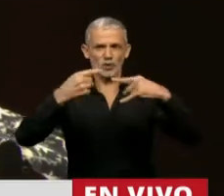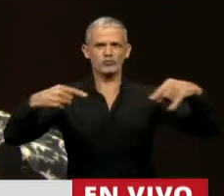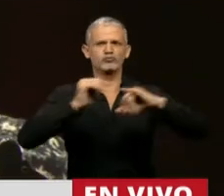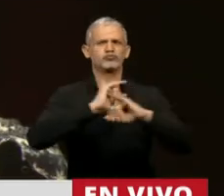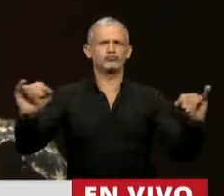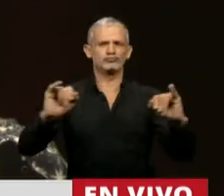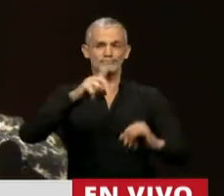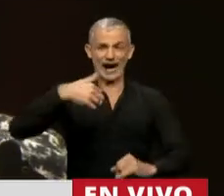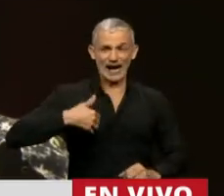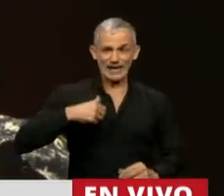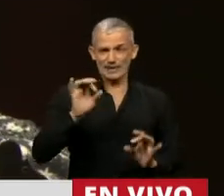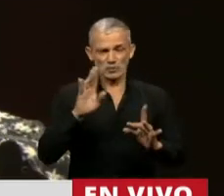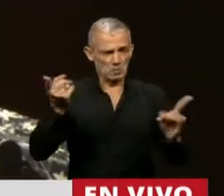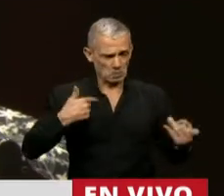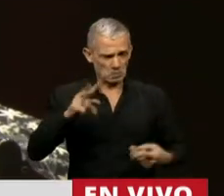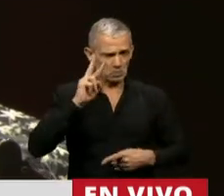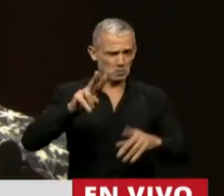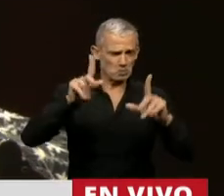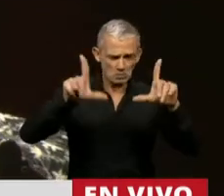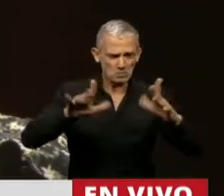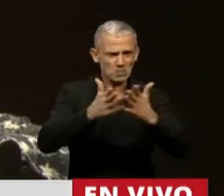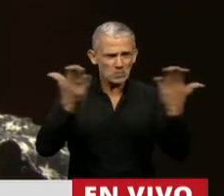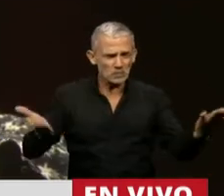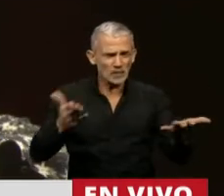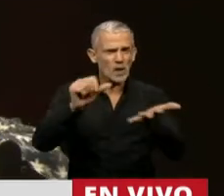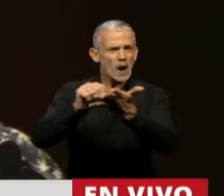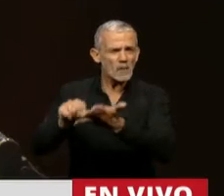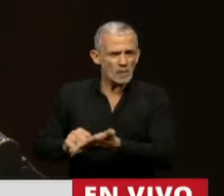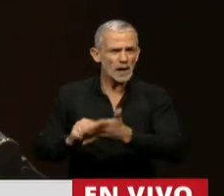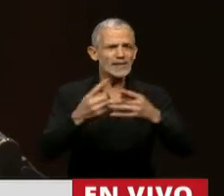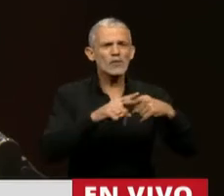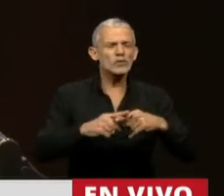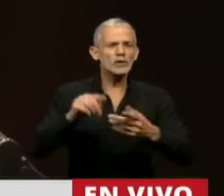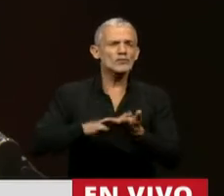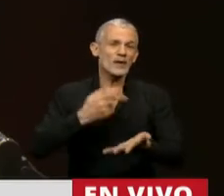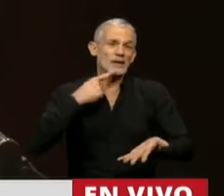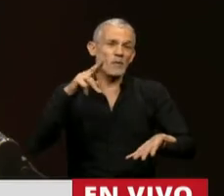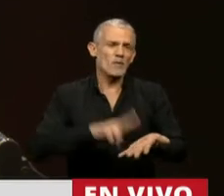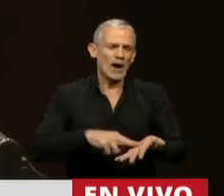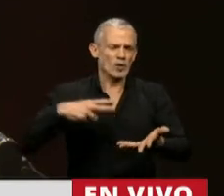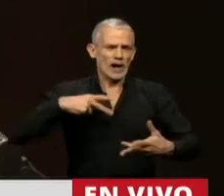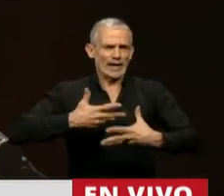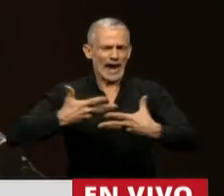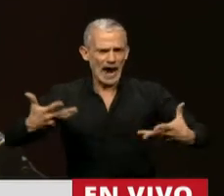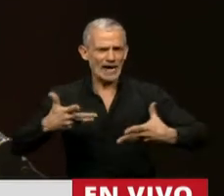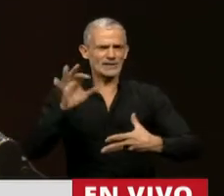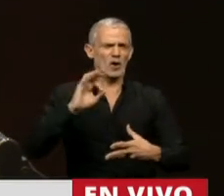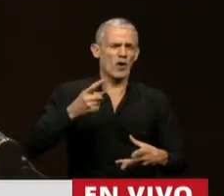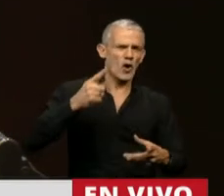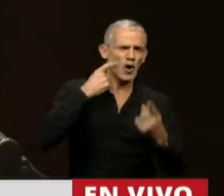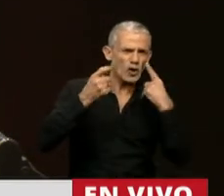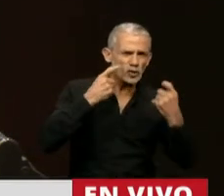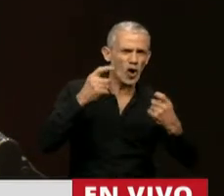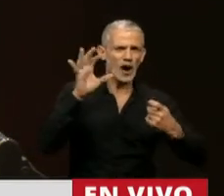la verdad es que no solo en la Argentina, cuando uno lee los medios de todos los países donde se está discutiendo algún tipo de impuesto a la riqueza, algún tipo de